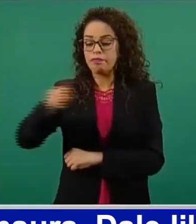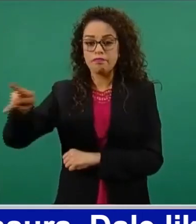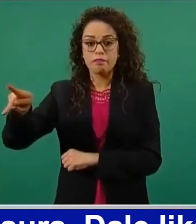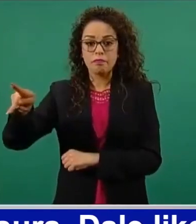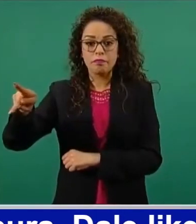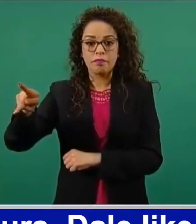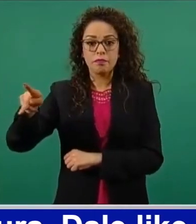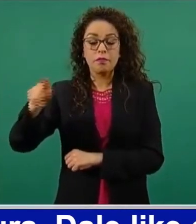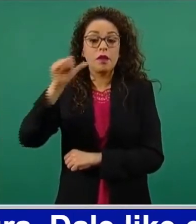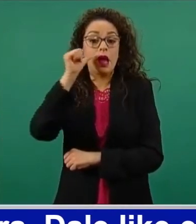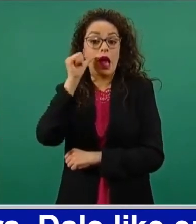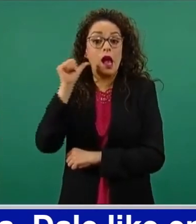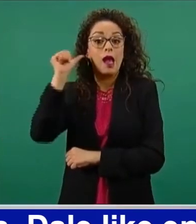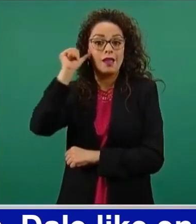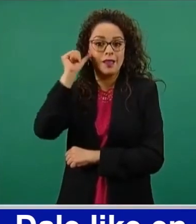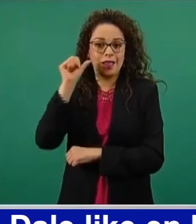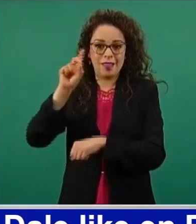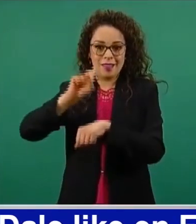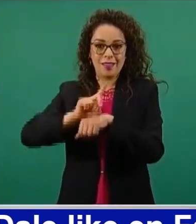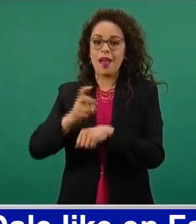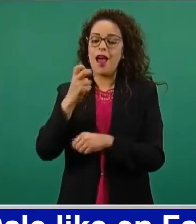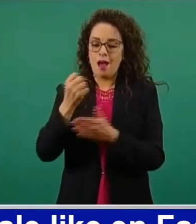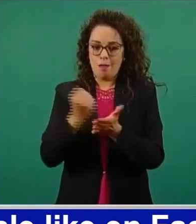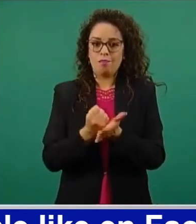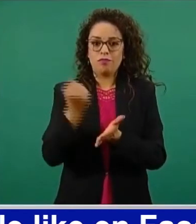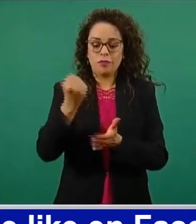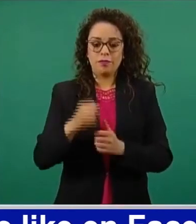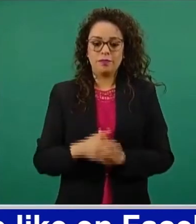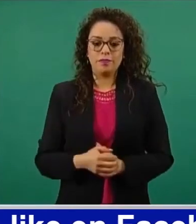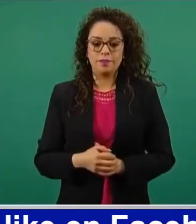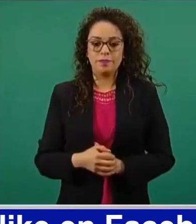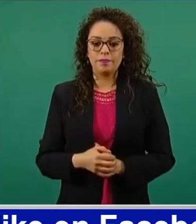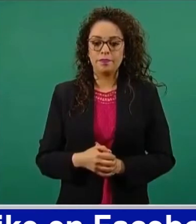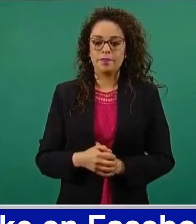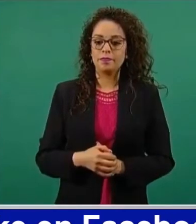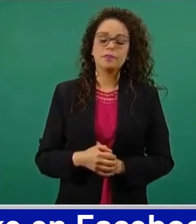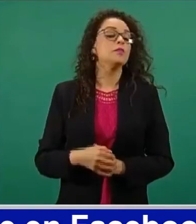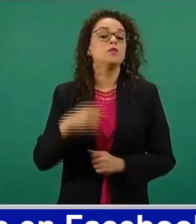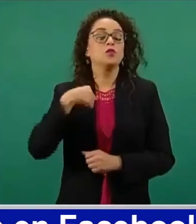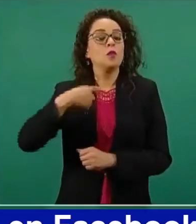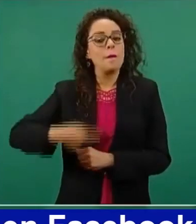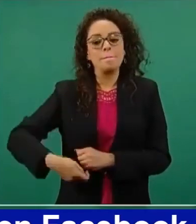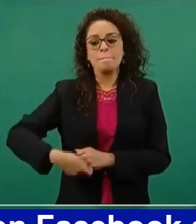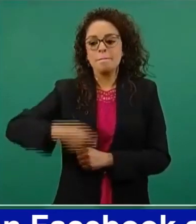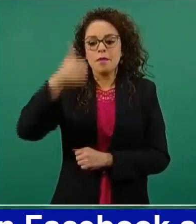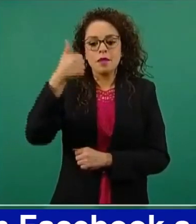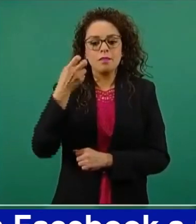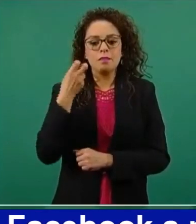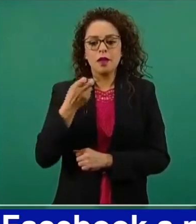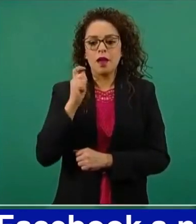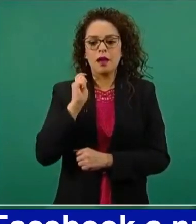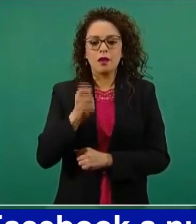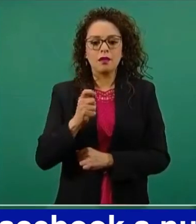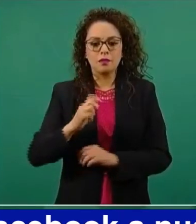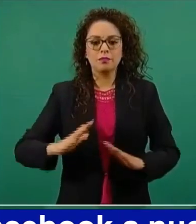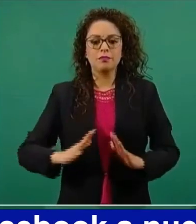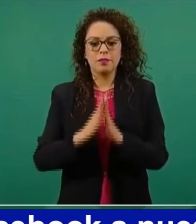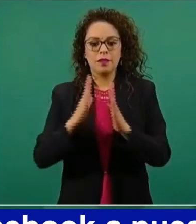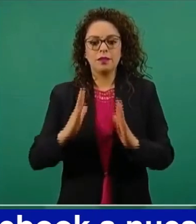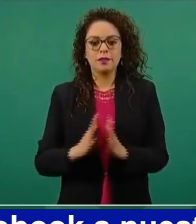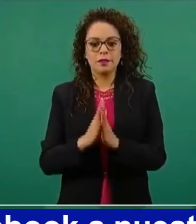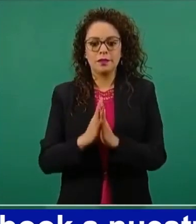del día de ayer. Es la primera vez que participo en un Consejo de Administración